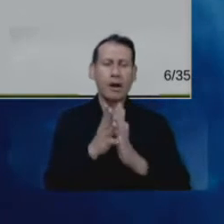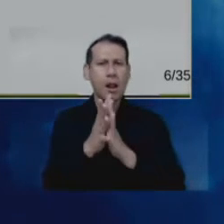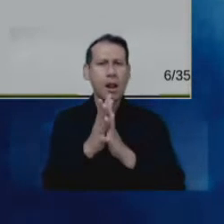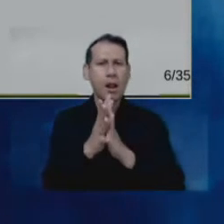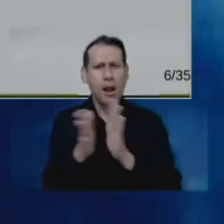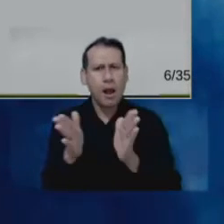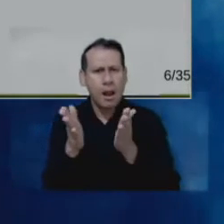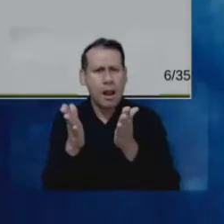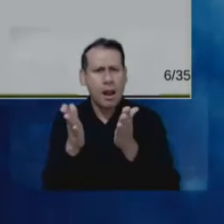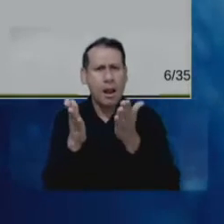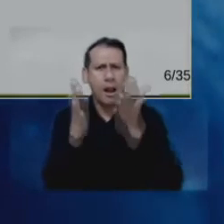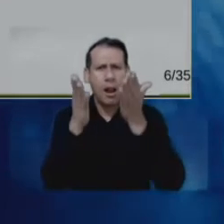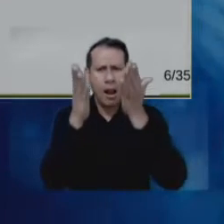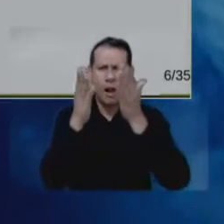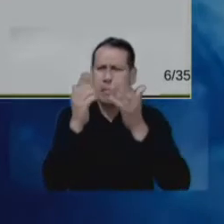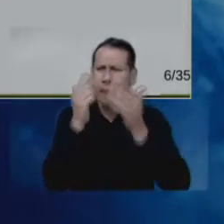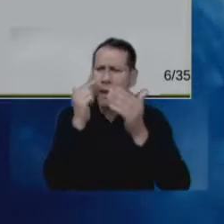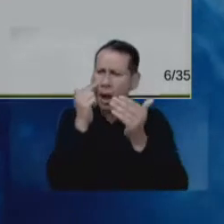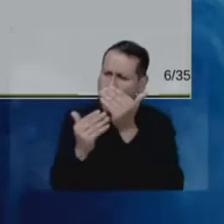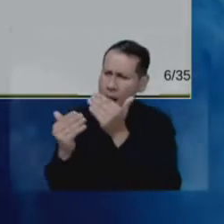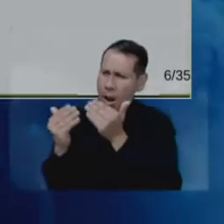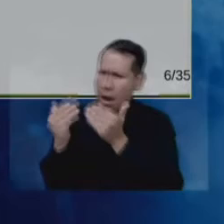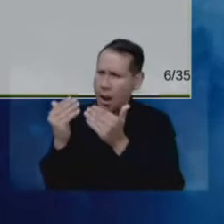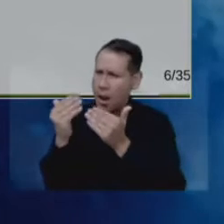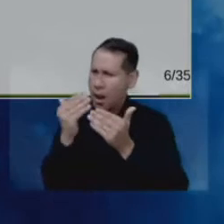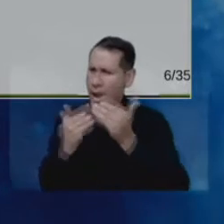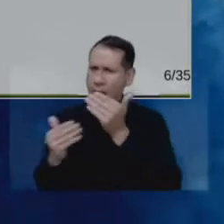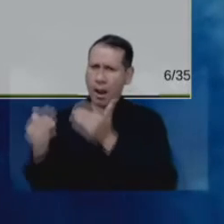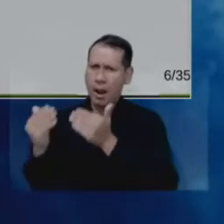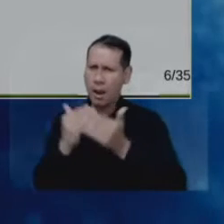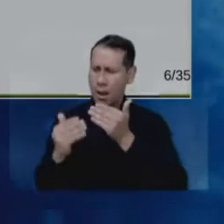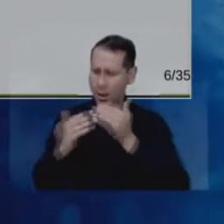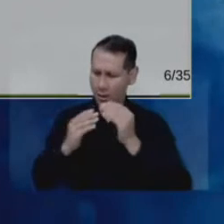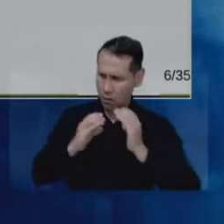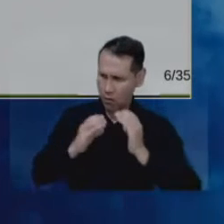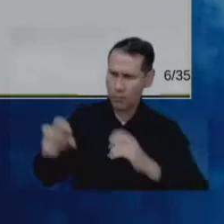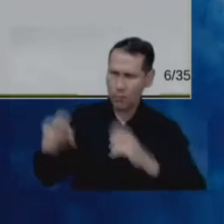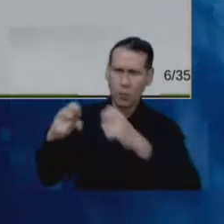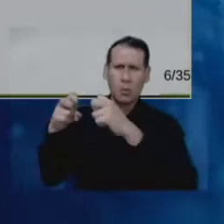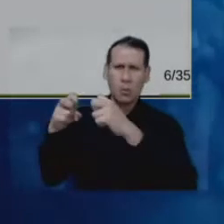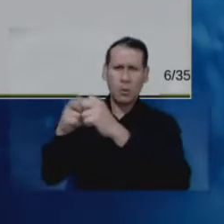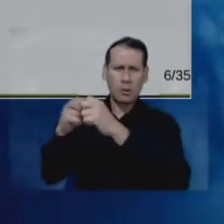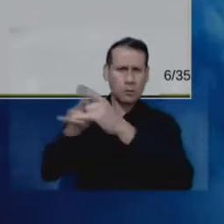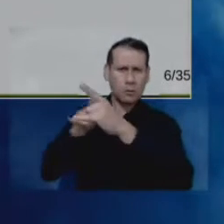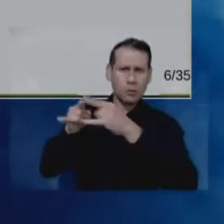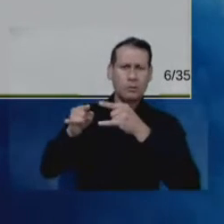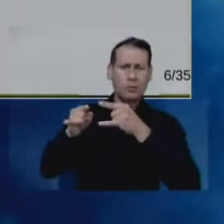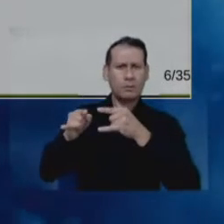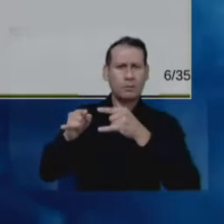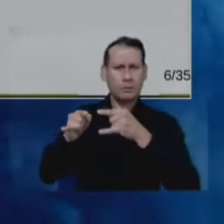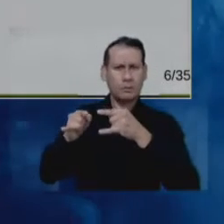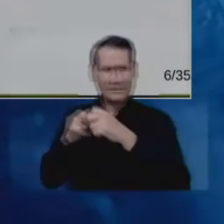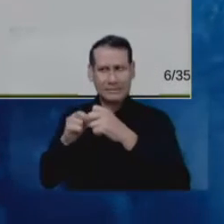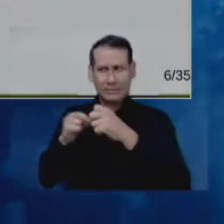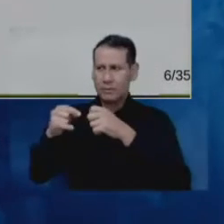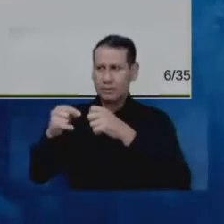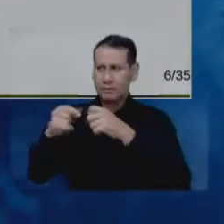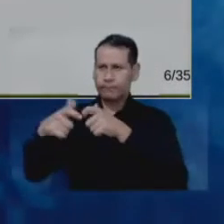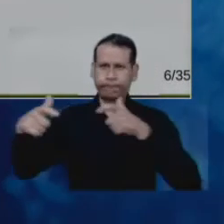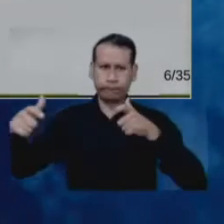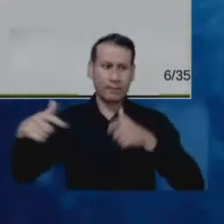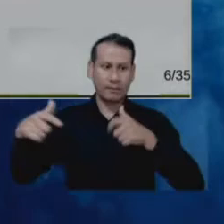interacción de campos electromagnéticos con el cuerpo humano. Aquí tenemos dos ejemplos de modelos